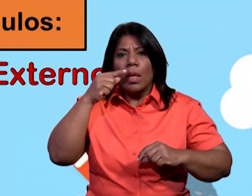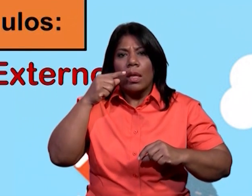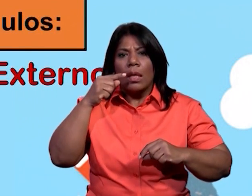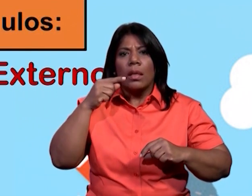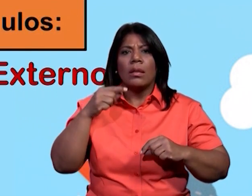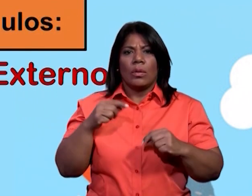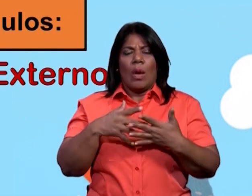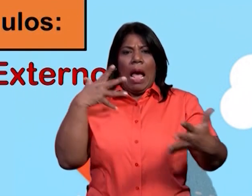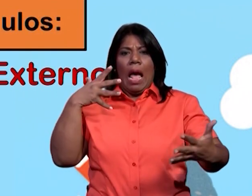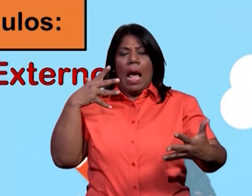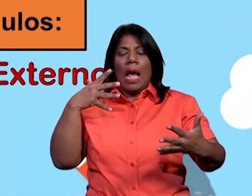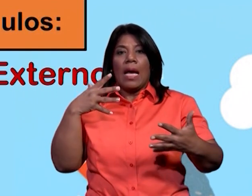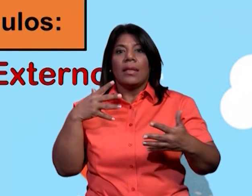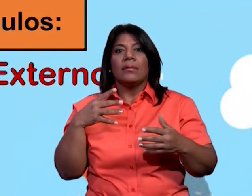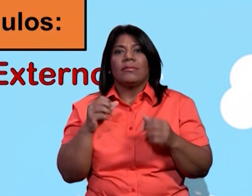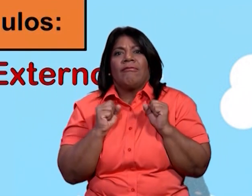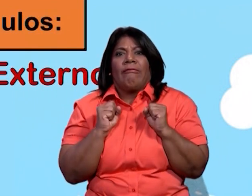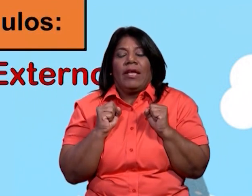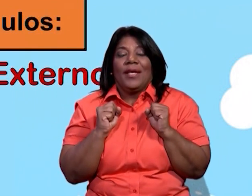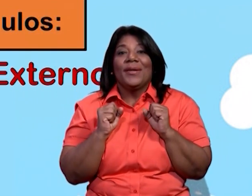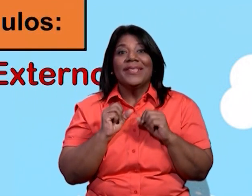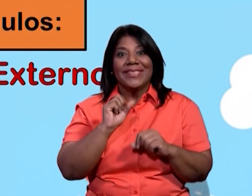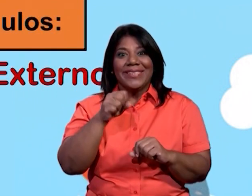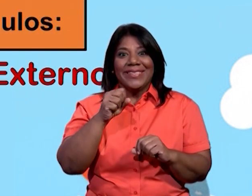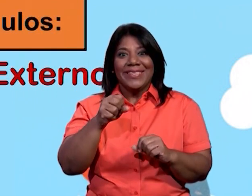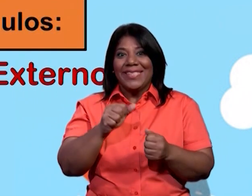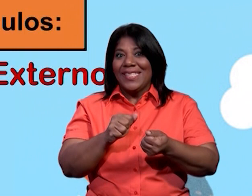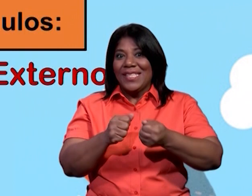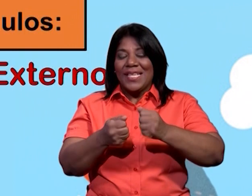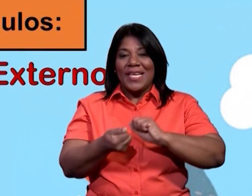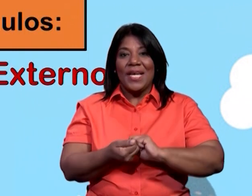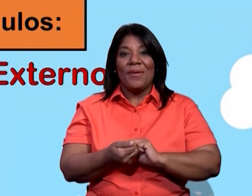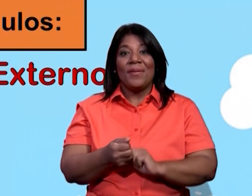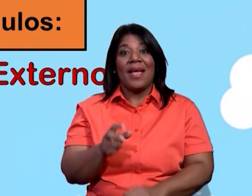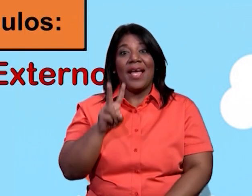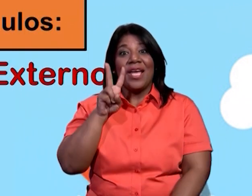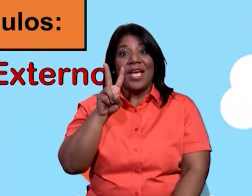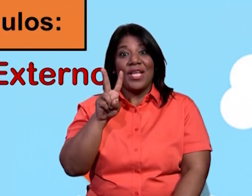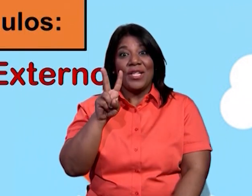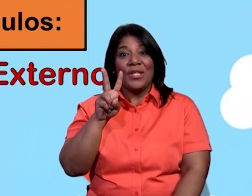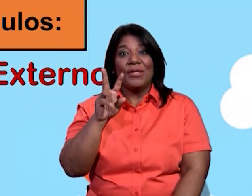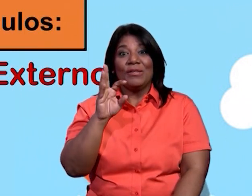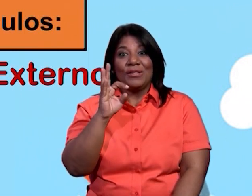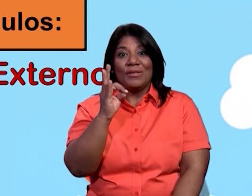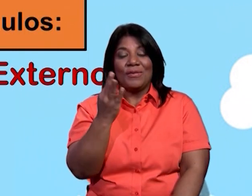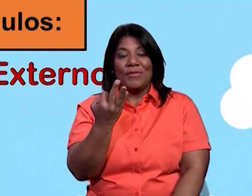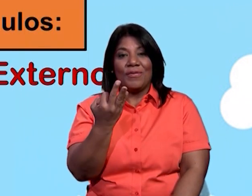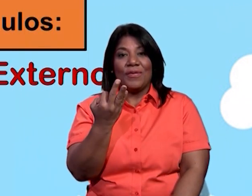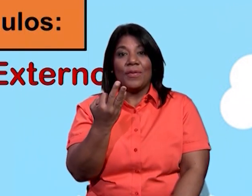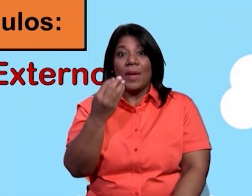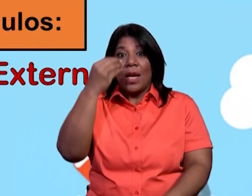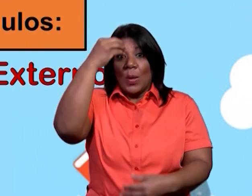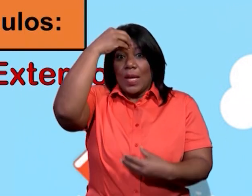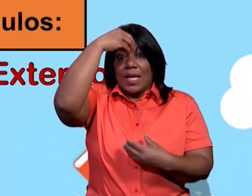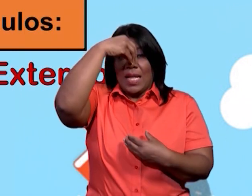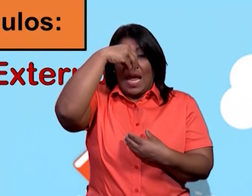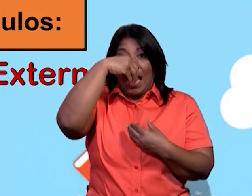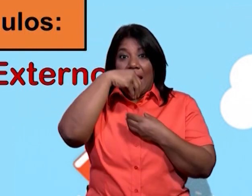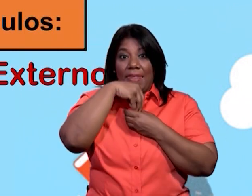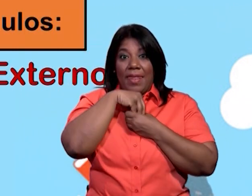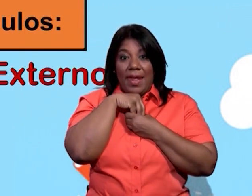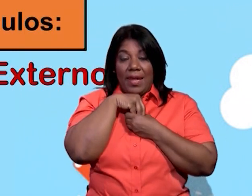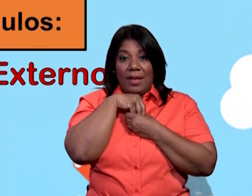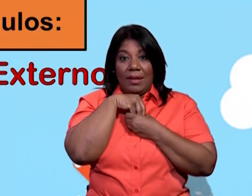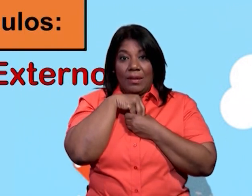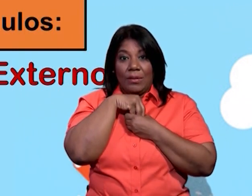provoca las reacciones en el organismo hay dos tipos de estímulos los estímulos internos los